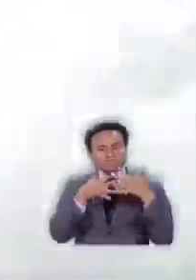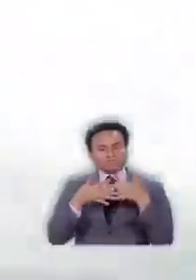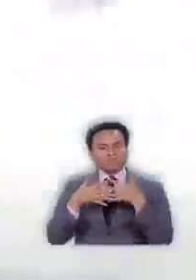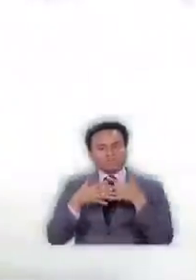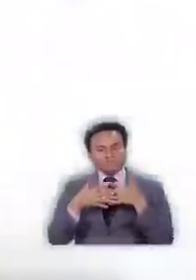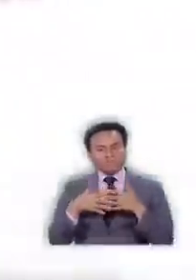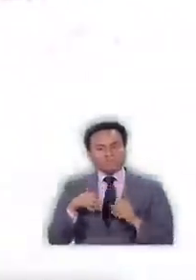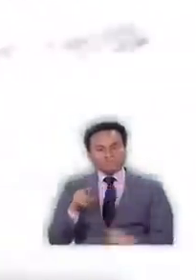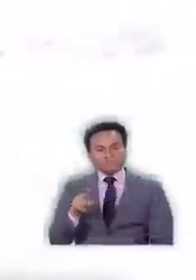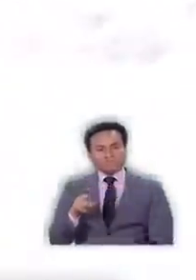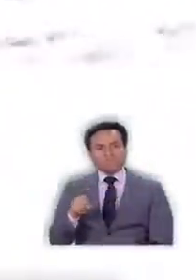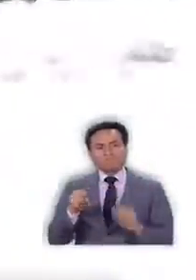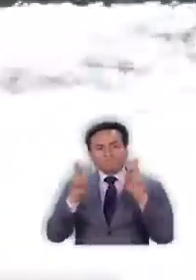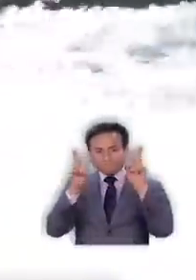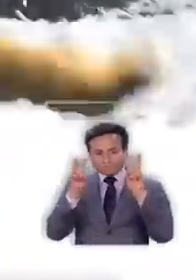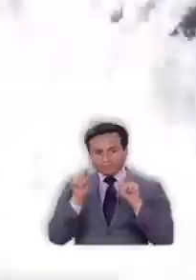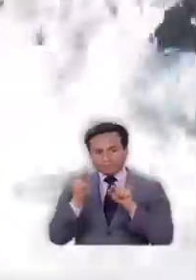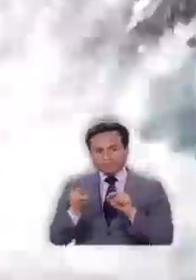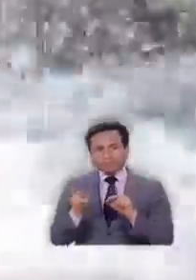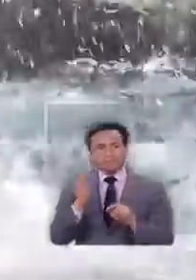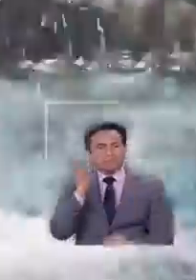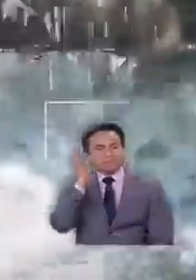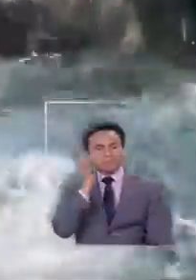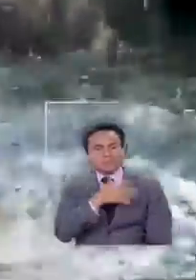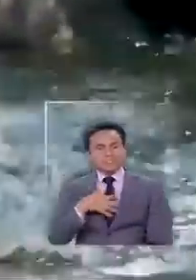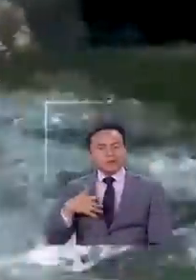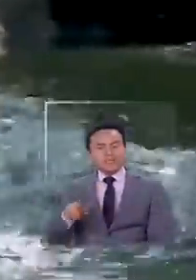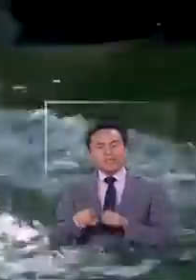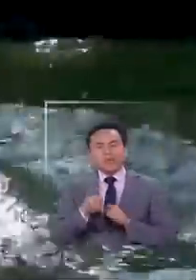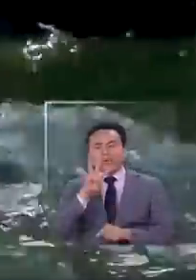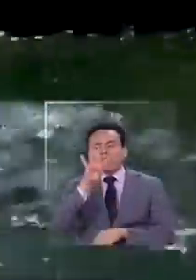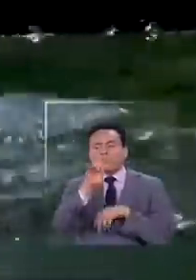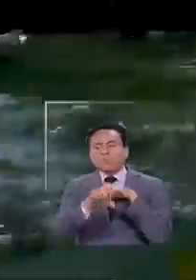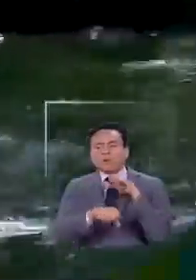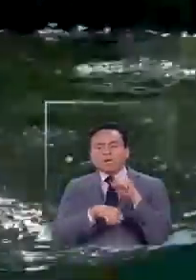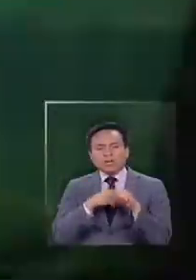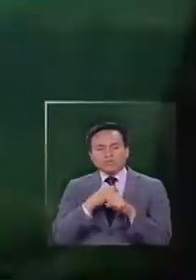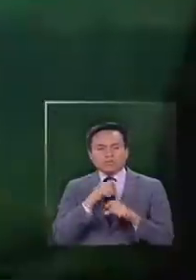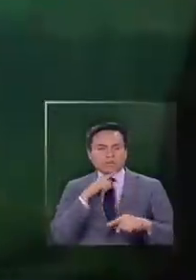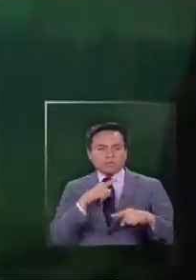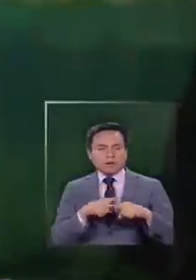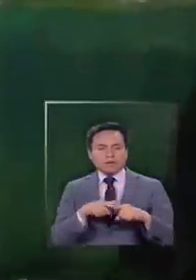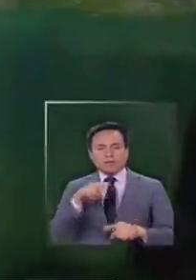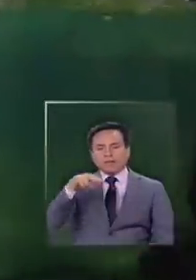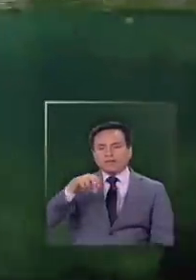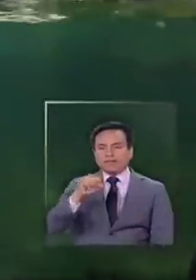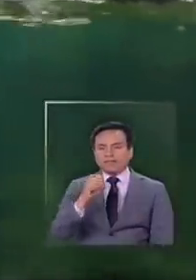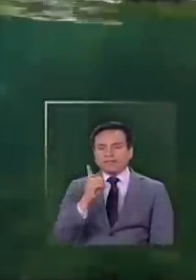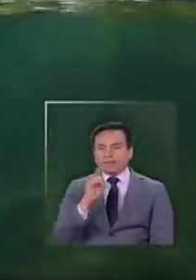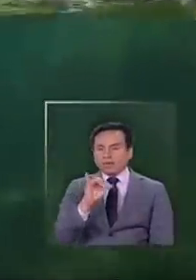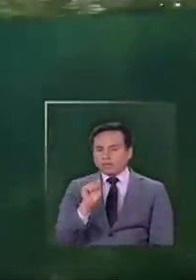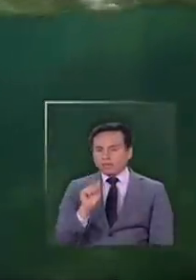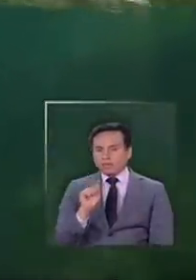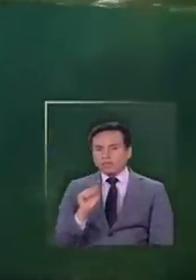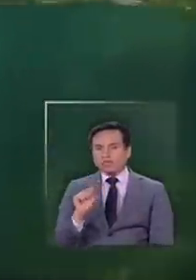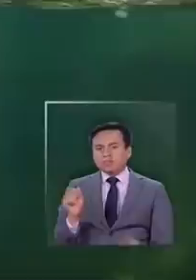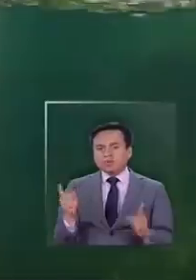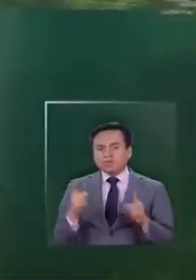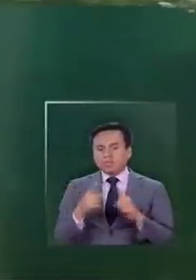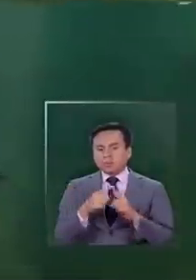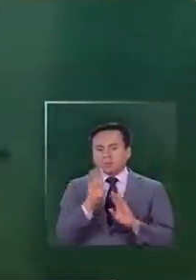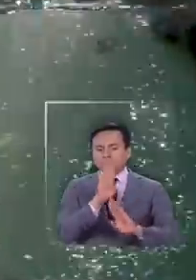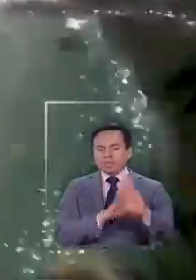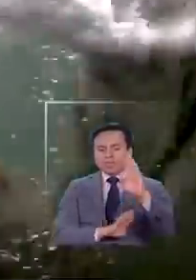se trata de una hembra de tigre de cuatro años llamada Nadia que estuvo en contacto con un